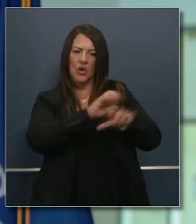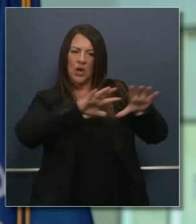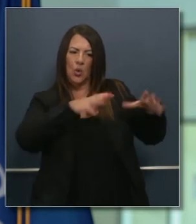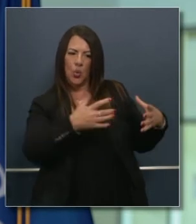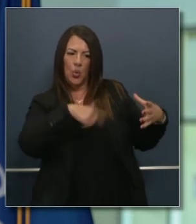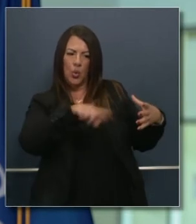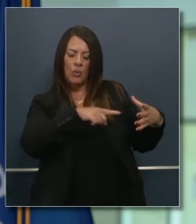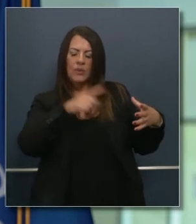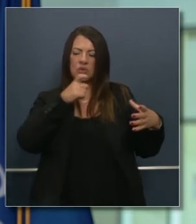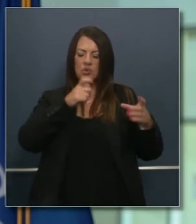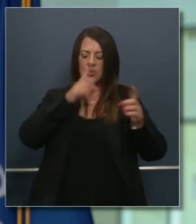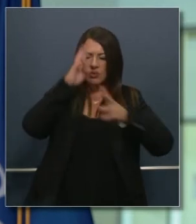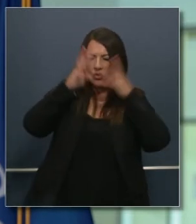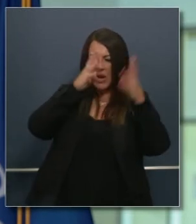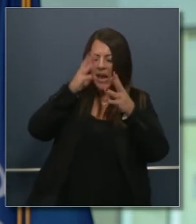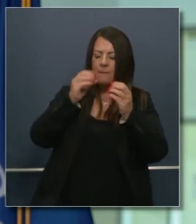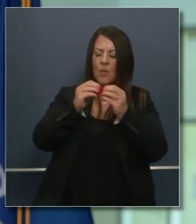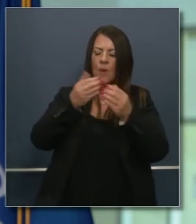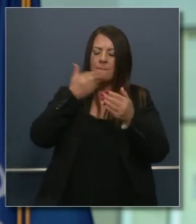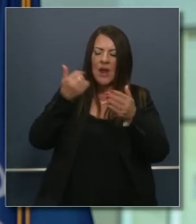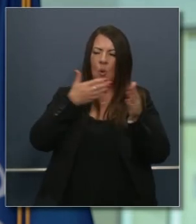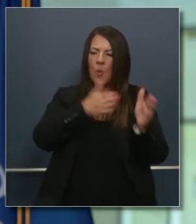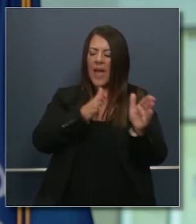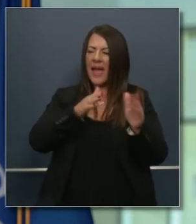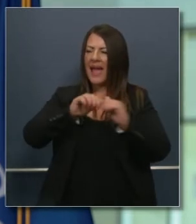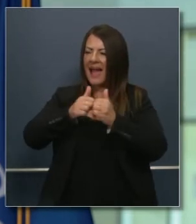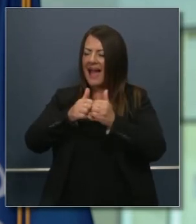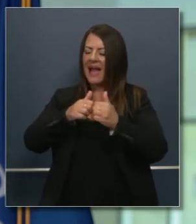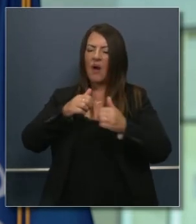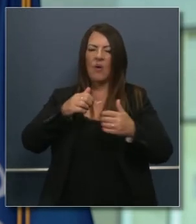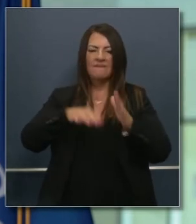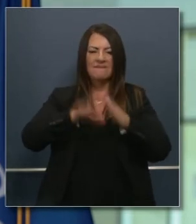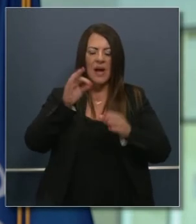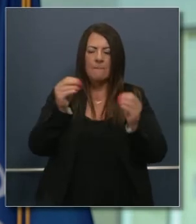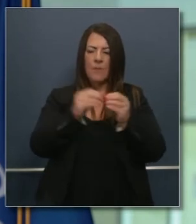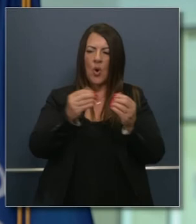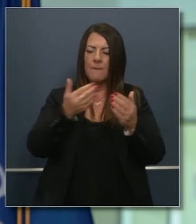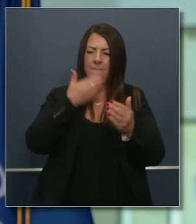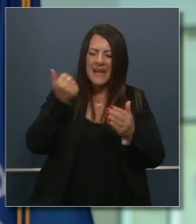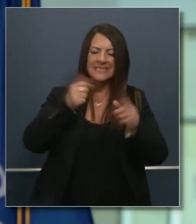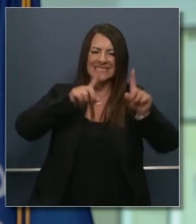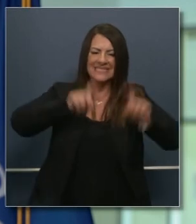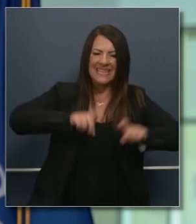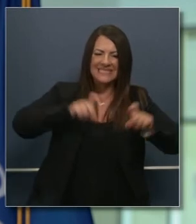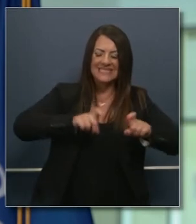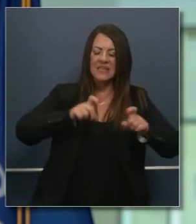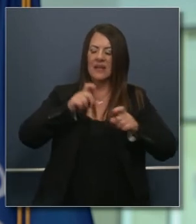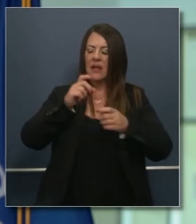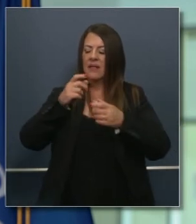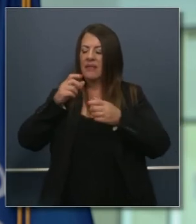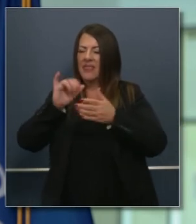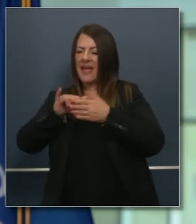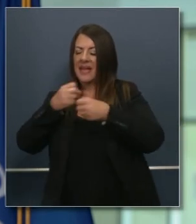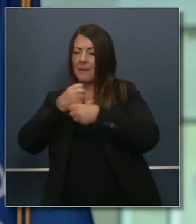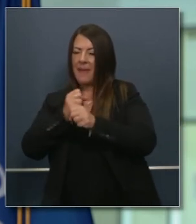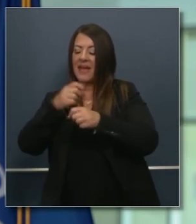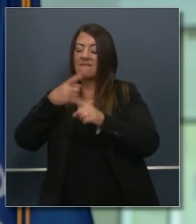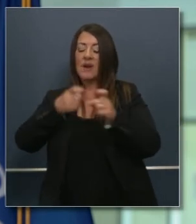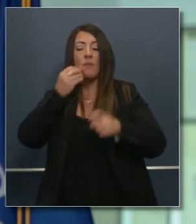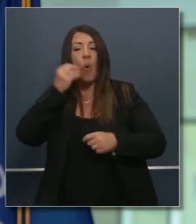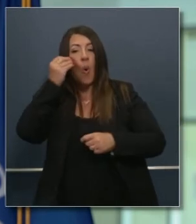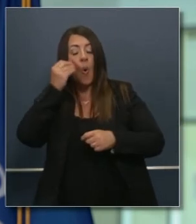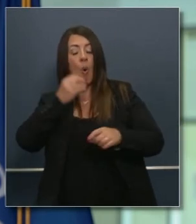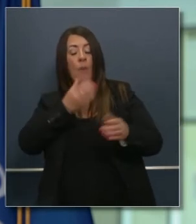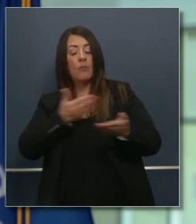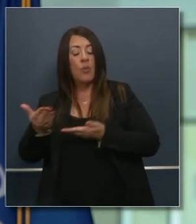equipo de trabajo especial para las pruebas estamos siendo más creativos en cuanto a nuevas estrategias de prueba también pruebas en